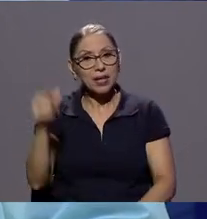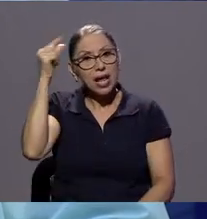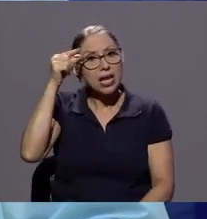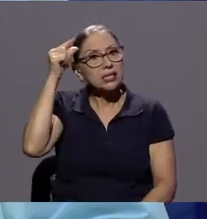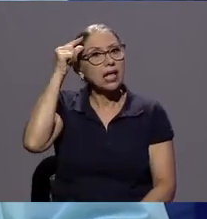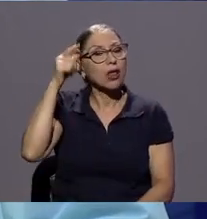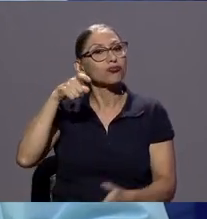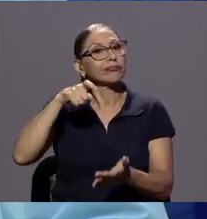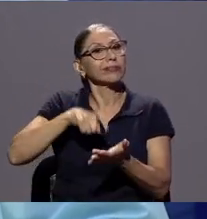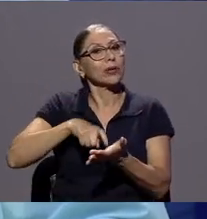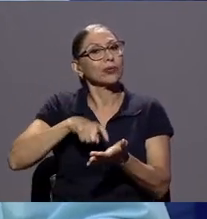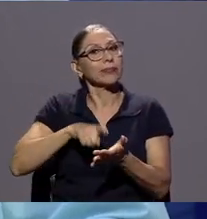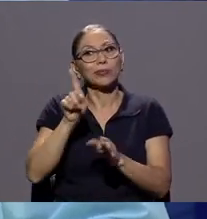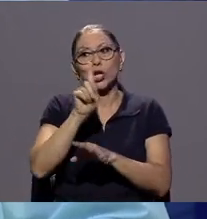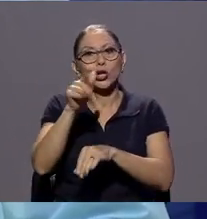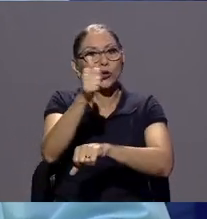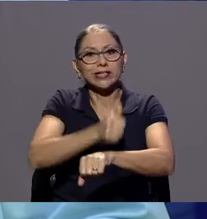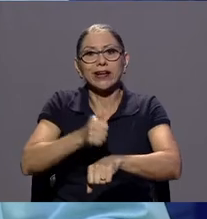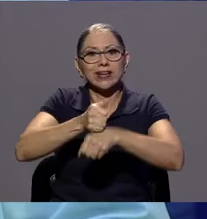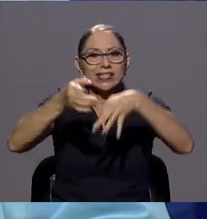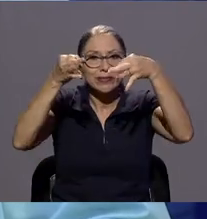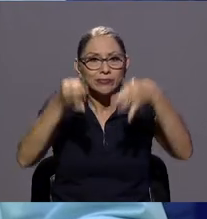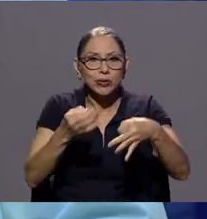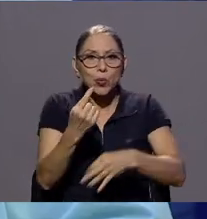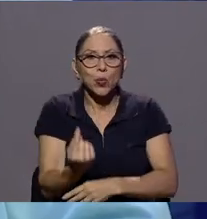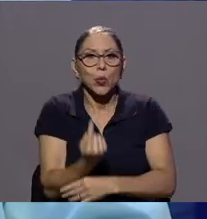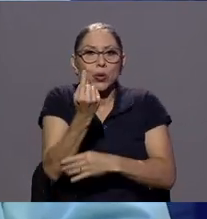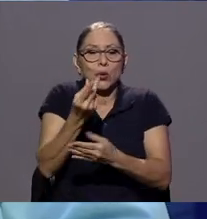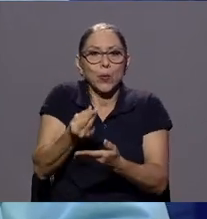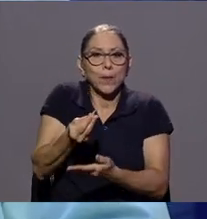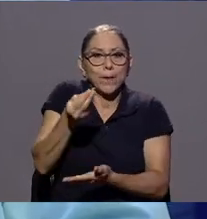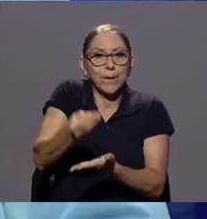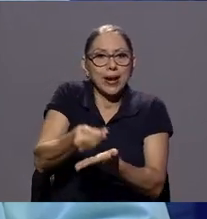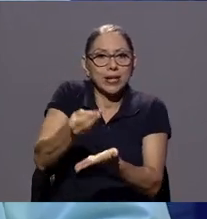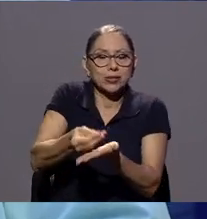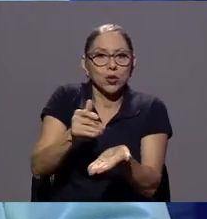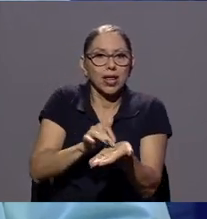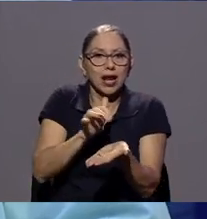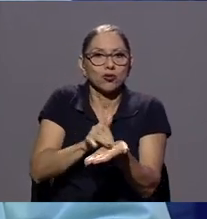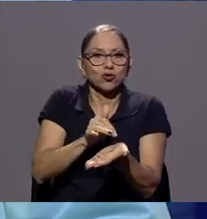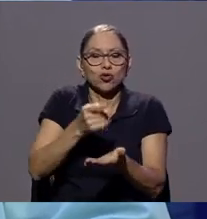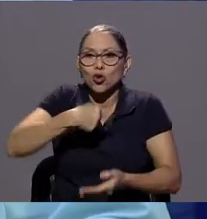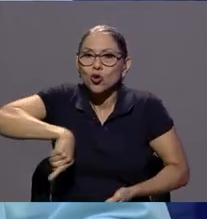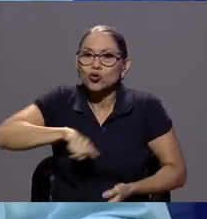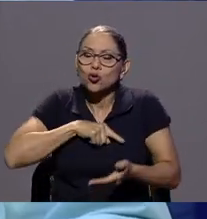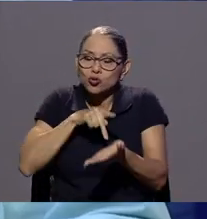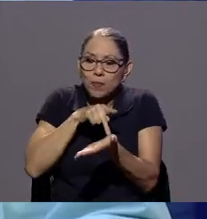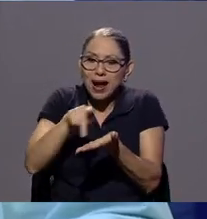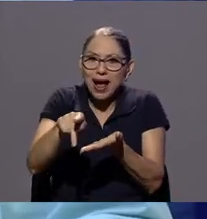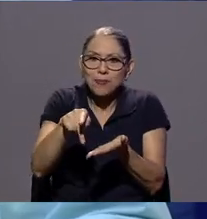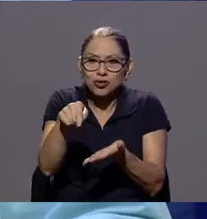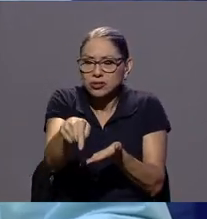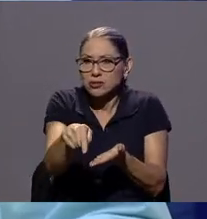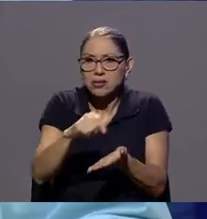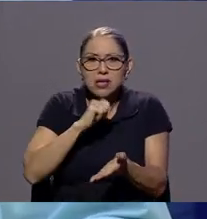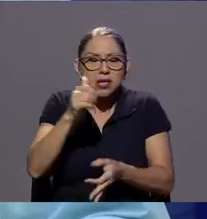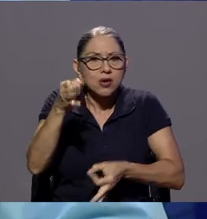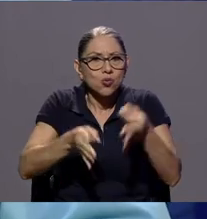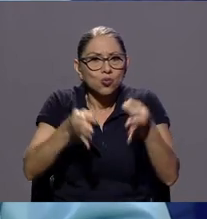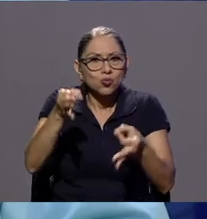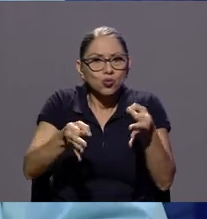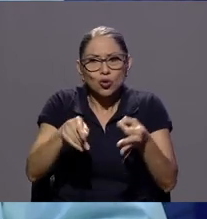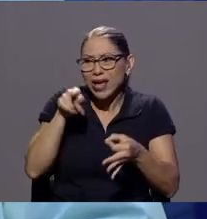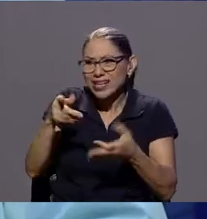del precio del arroz en donde todavía pagamos precios que para nosotros son injustos y eso está en los tribunales desde el año